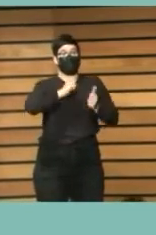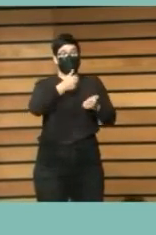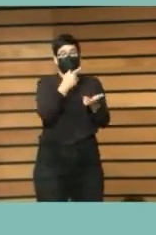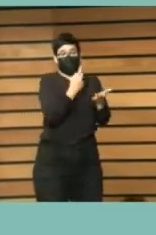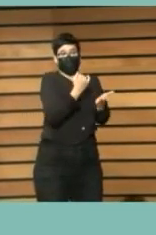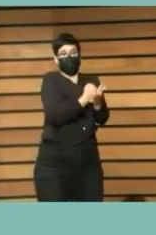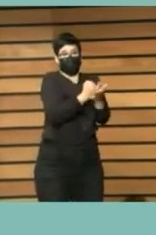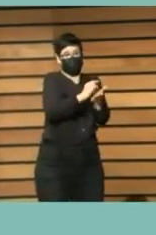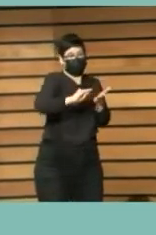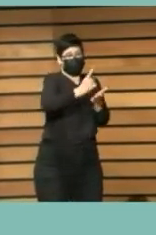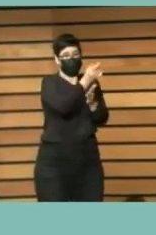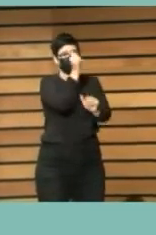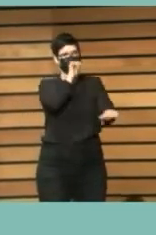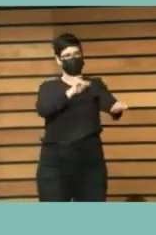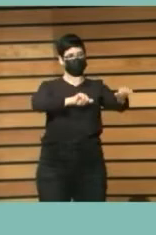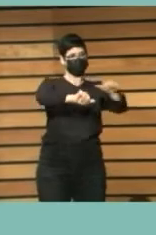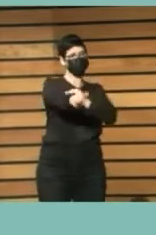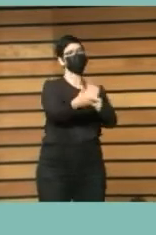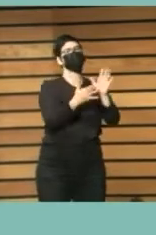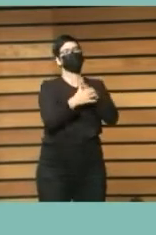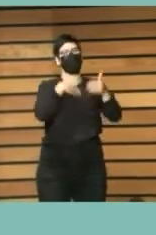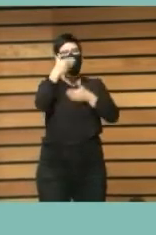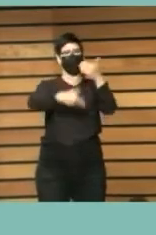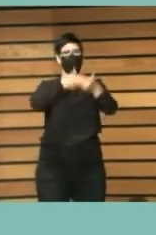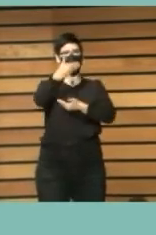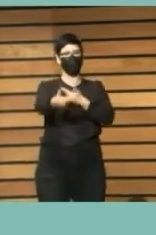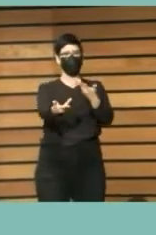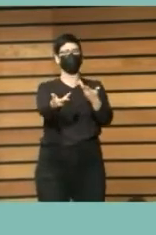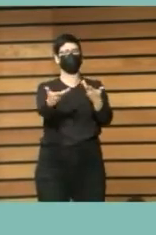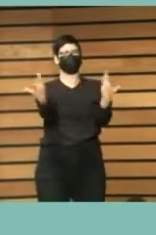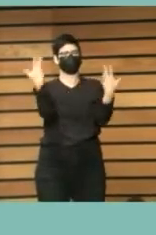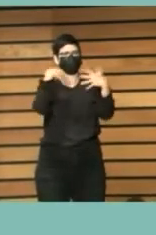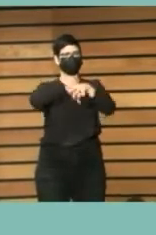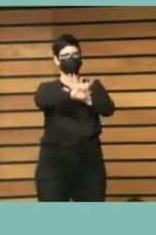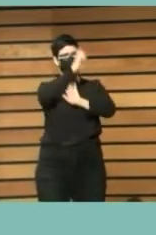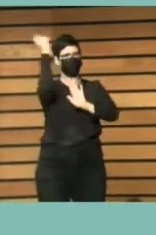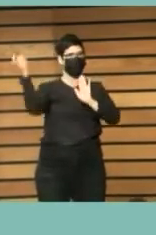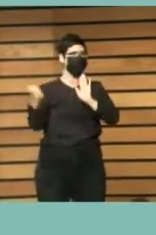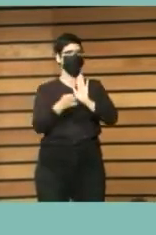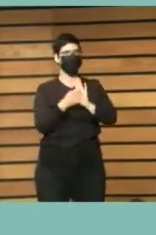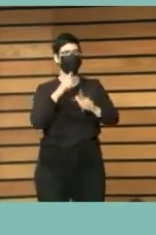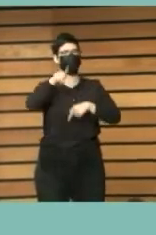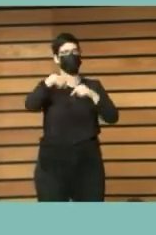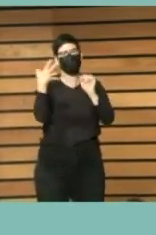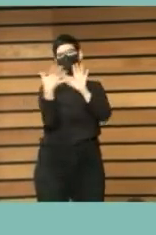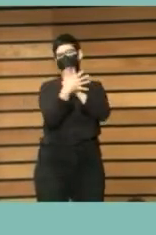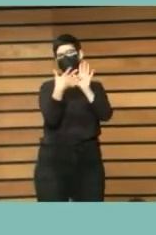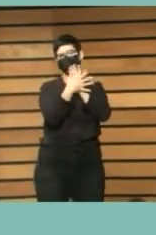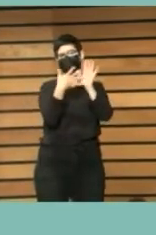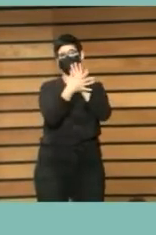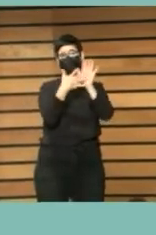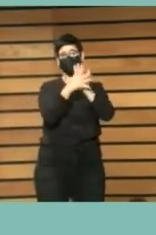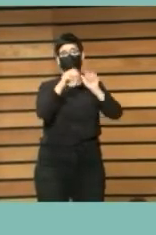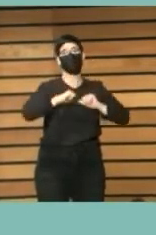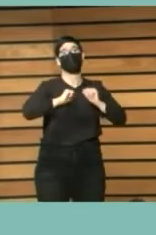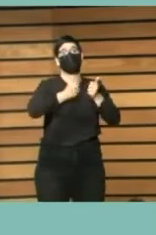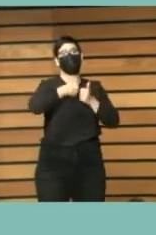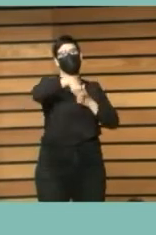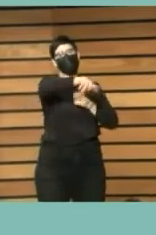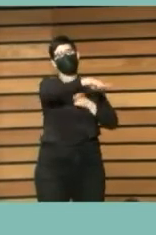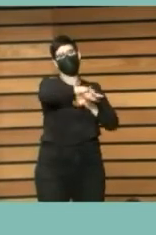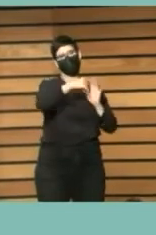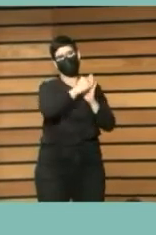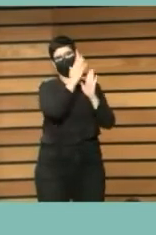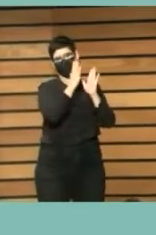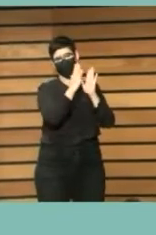proceso integral que explicaré un poco más tarde que implementamos inicialmente en Valencia luego se